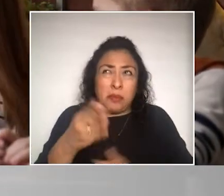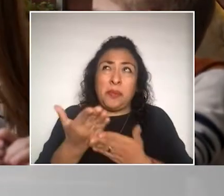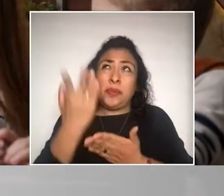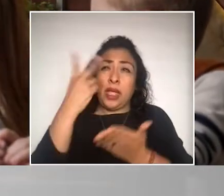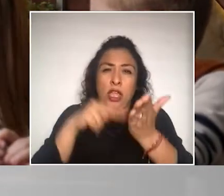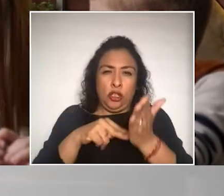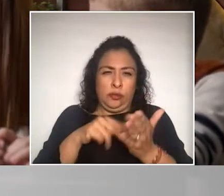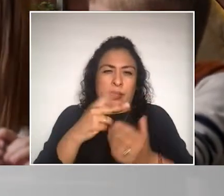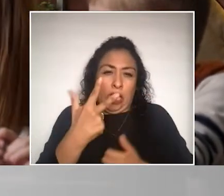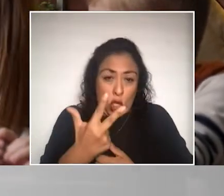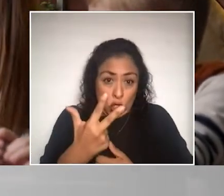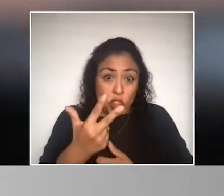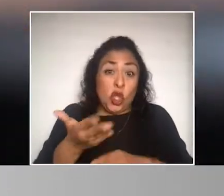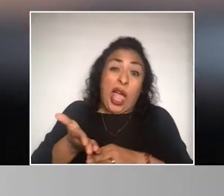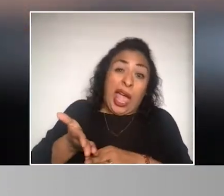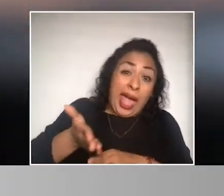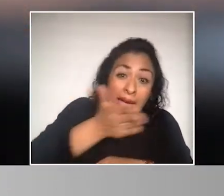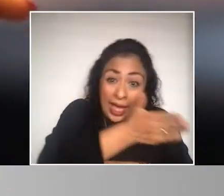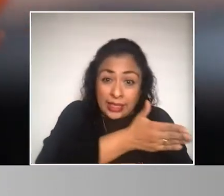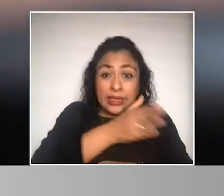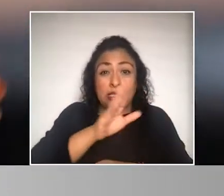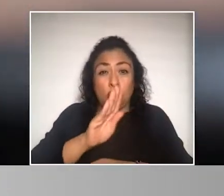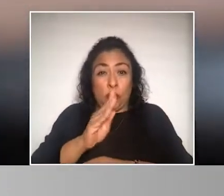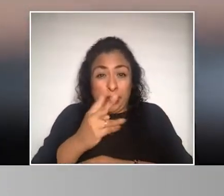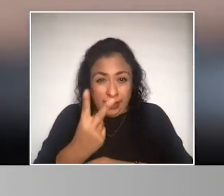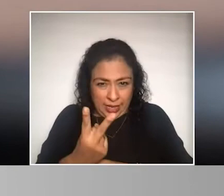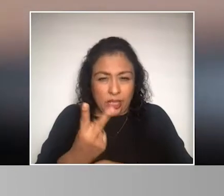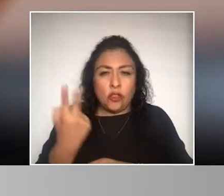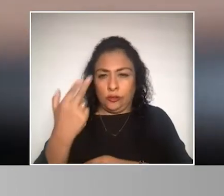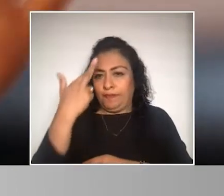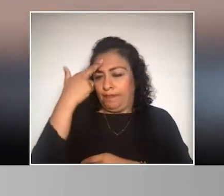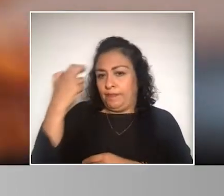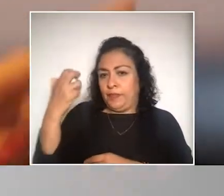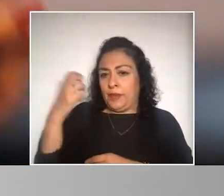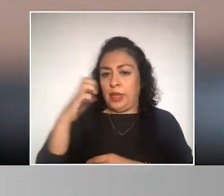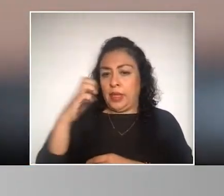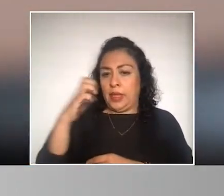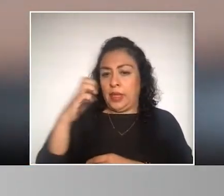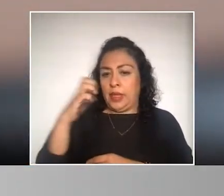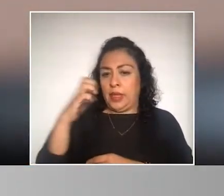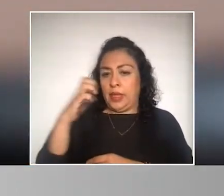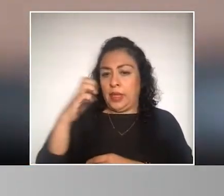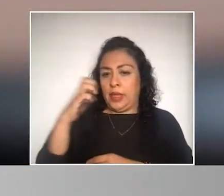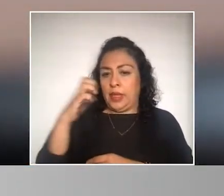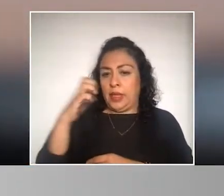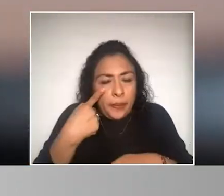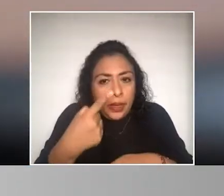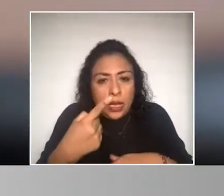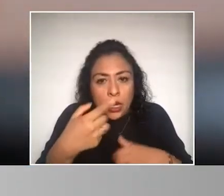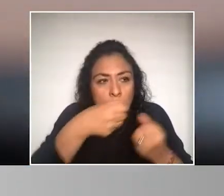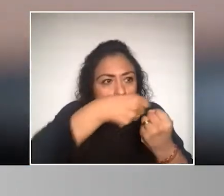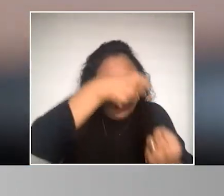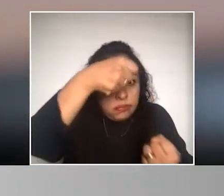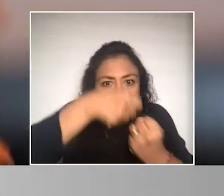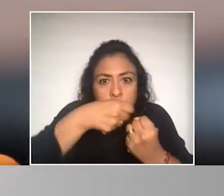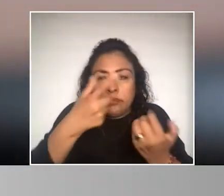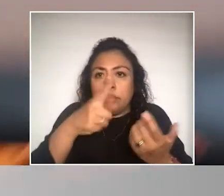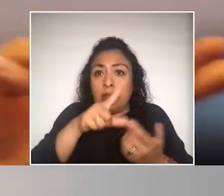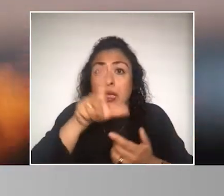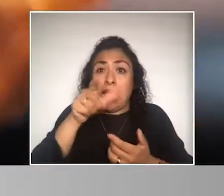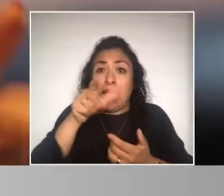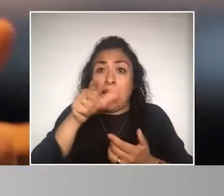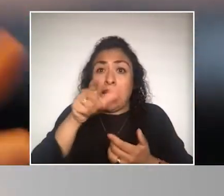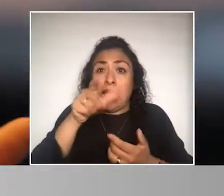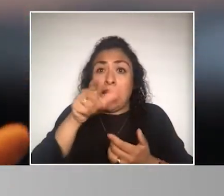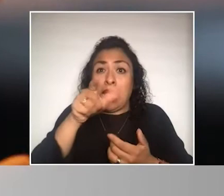desde antes, desde el 92, como dijo Emilio, tras ver la realidad de después de años de trabajo de que